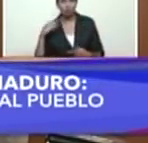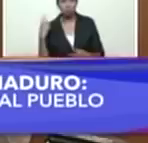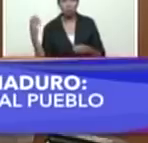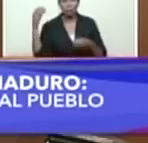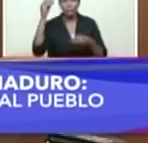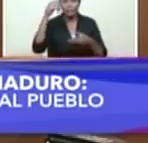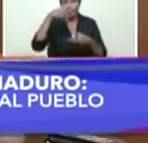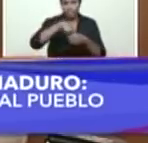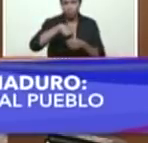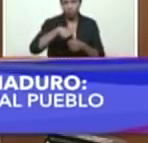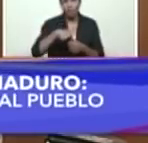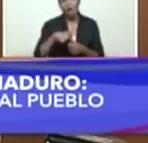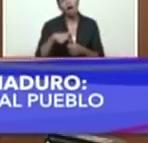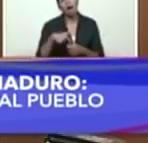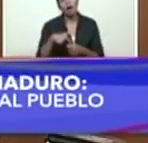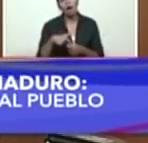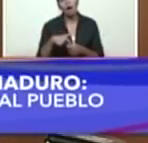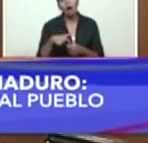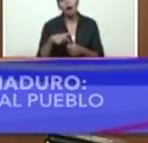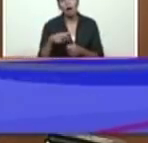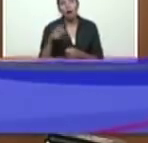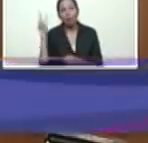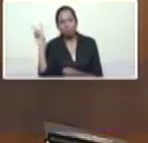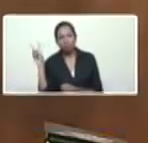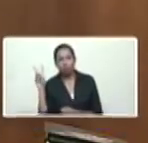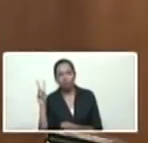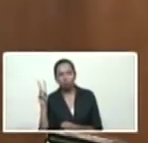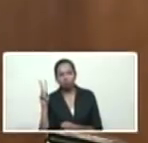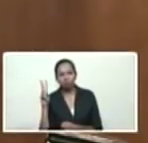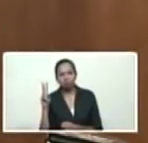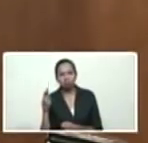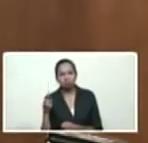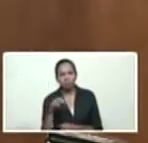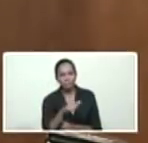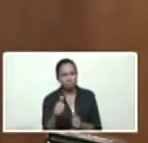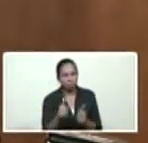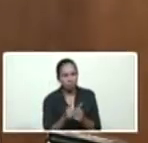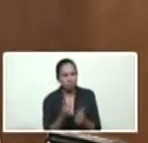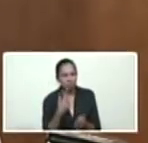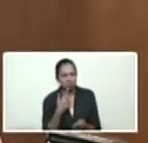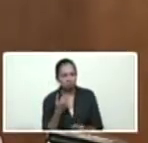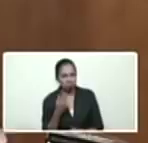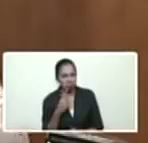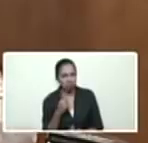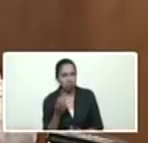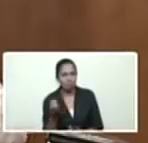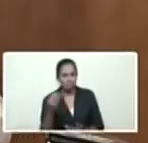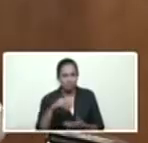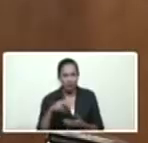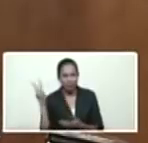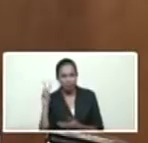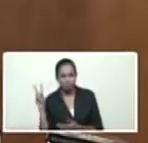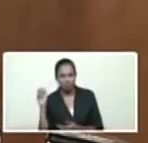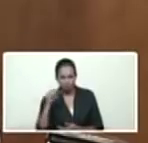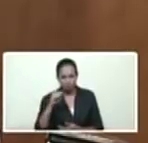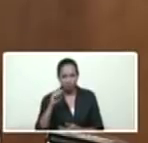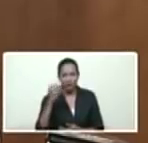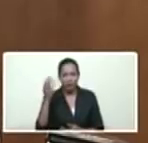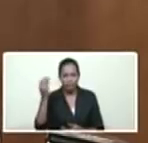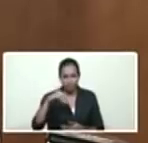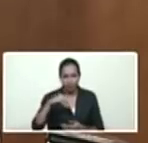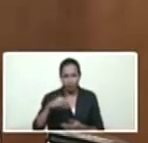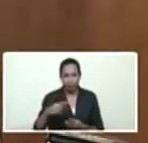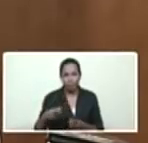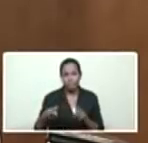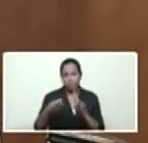país, Aristóbulo, que le aporta esta gente al país, compañero vicepresidente de lo social, que le aporta, le aporta algo positivo,